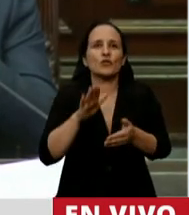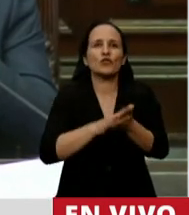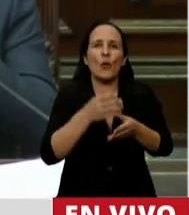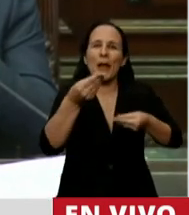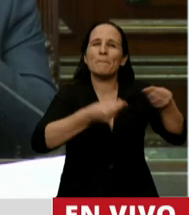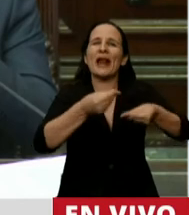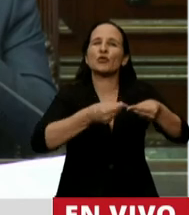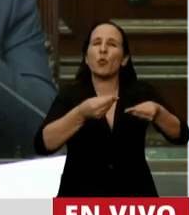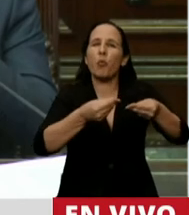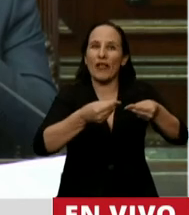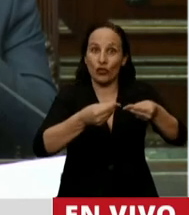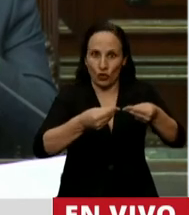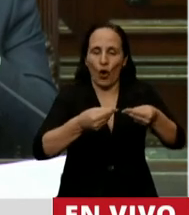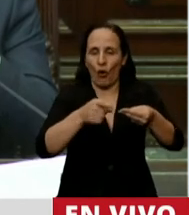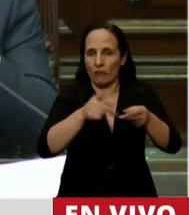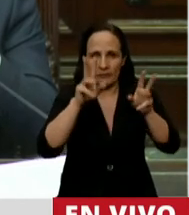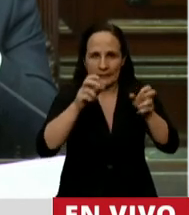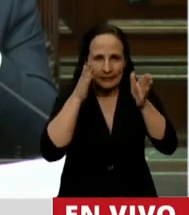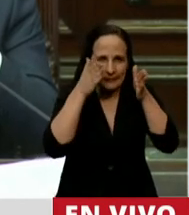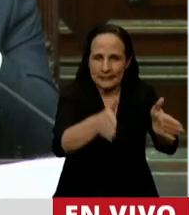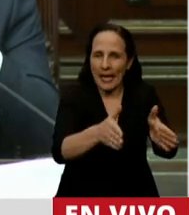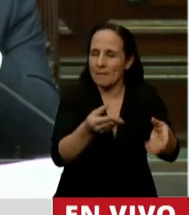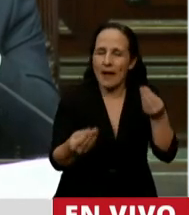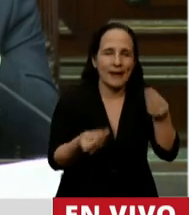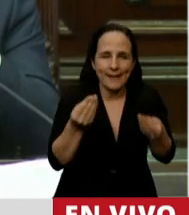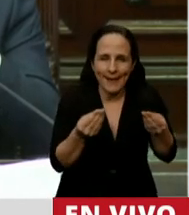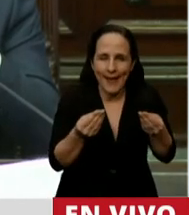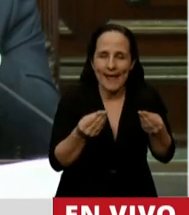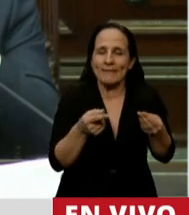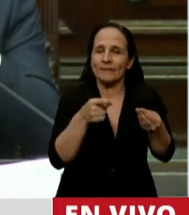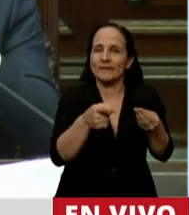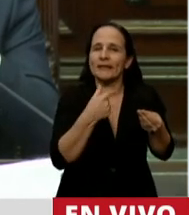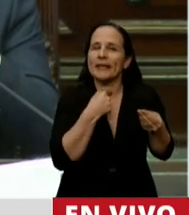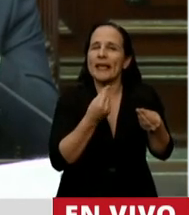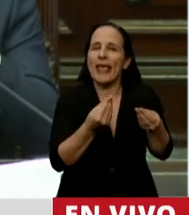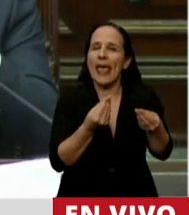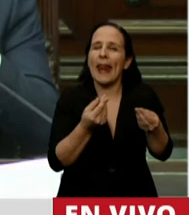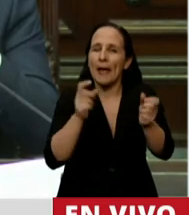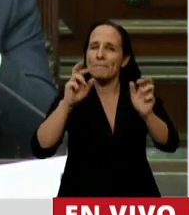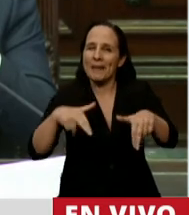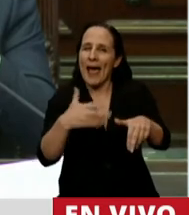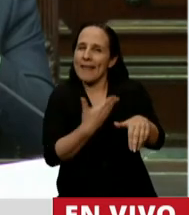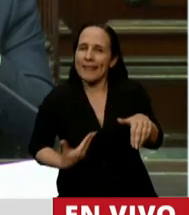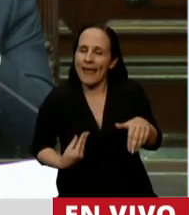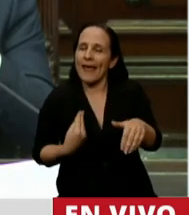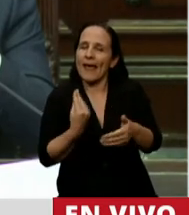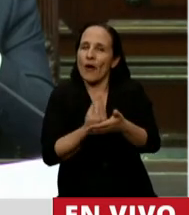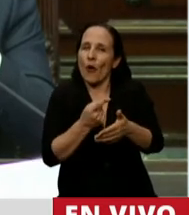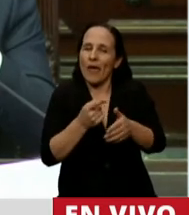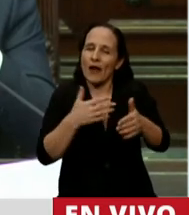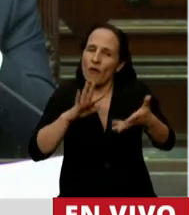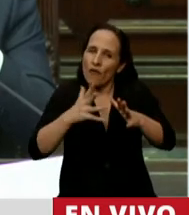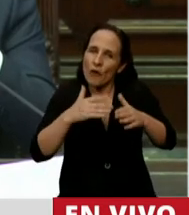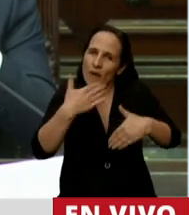presupuesto, que va a garantizar la asistencia y la continuidad de las políticas públicas hasta fin de